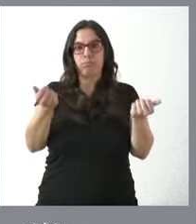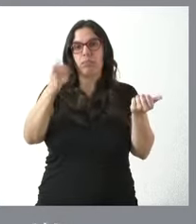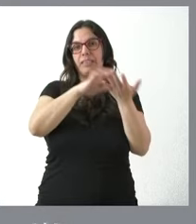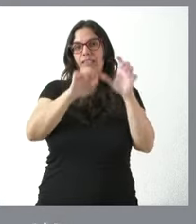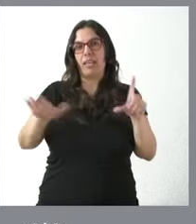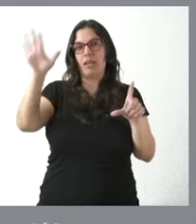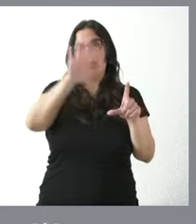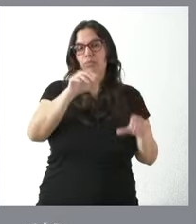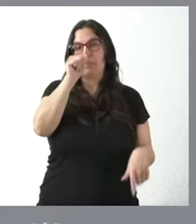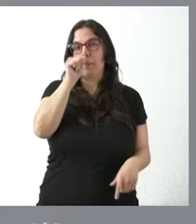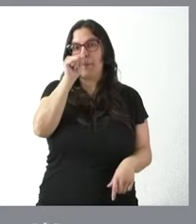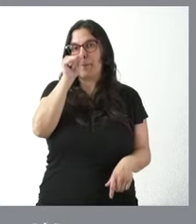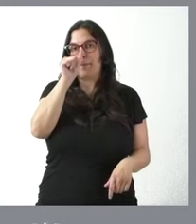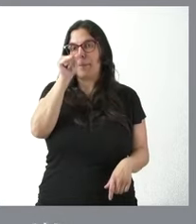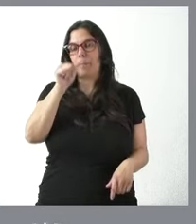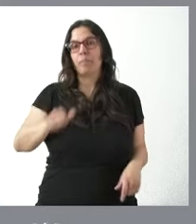León.